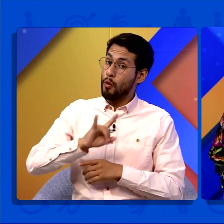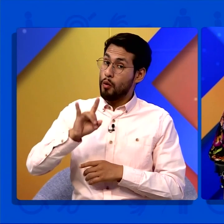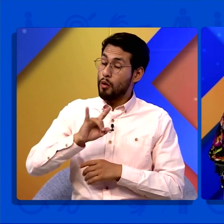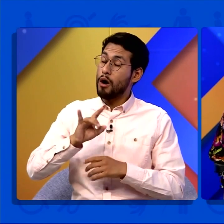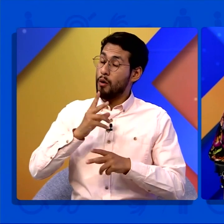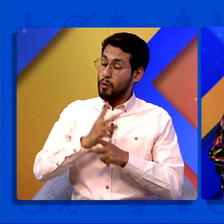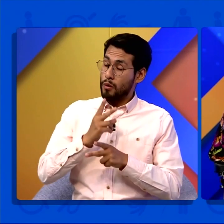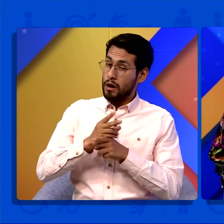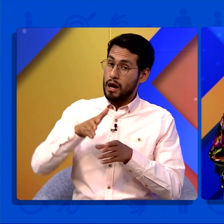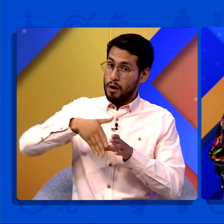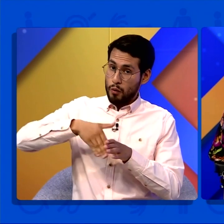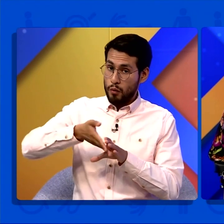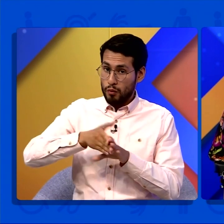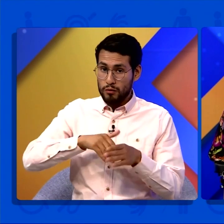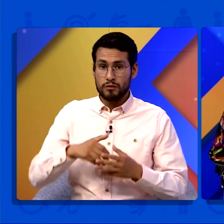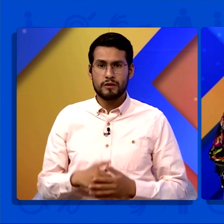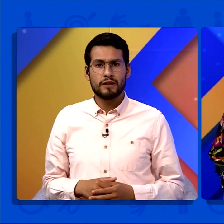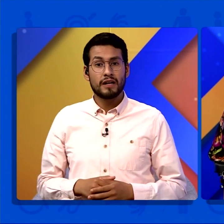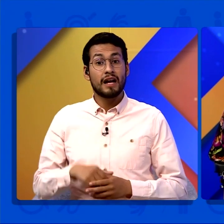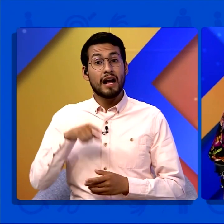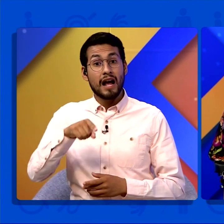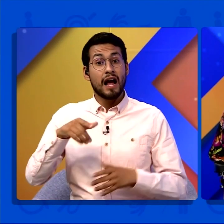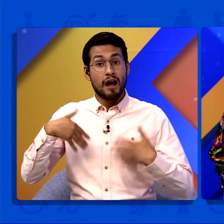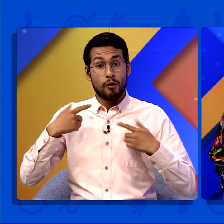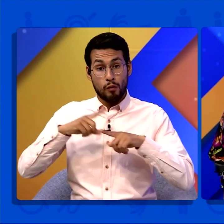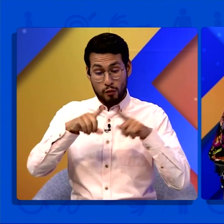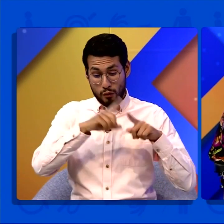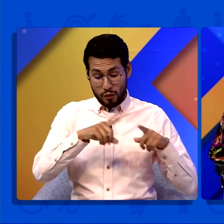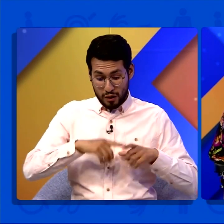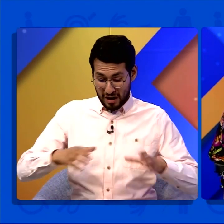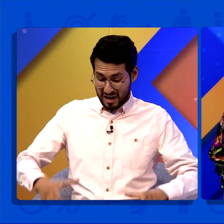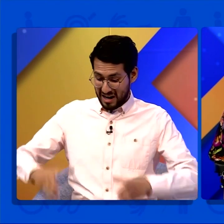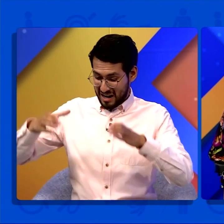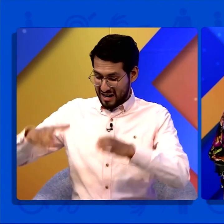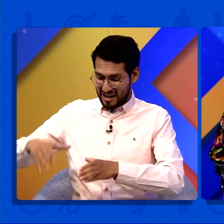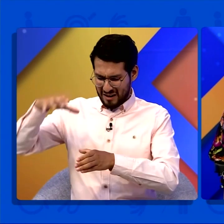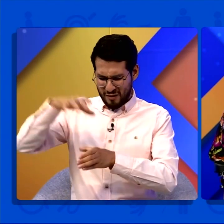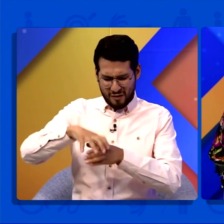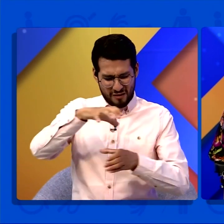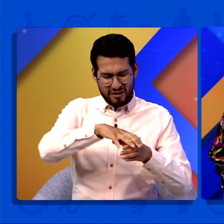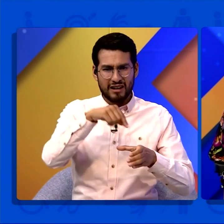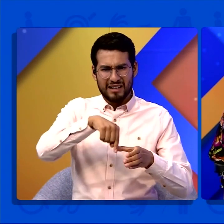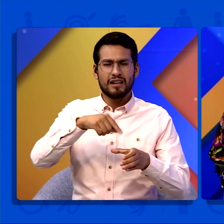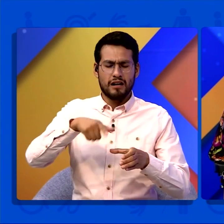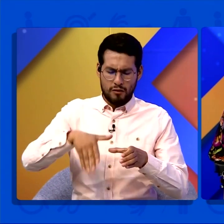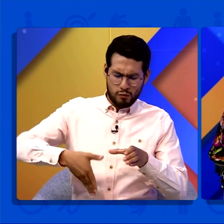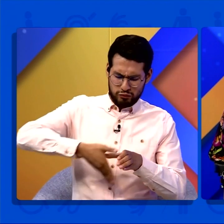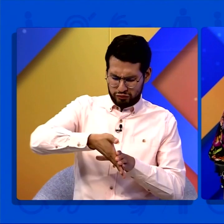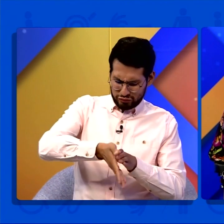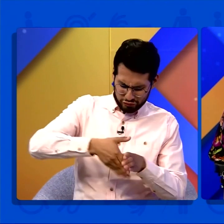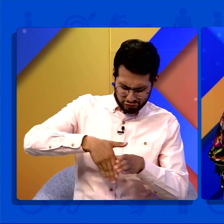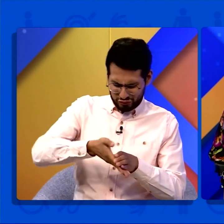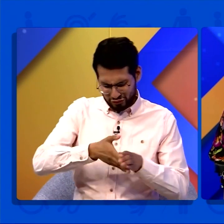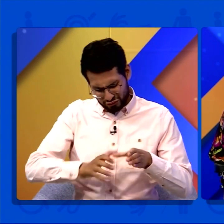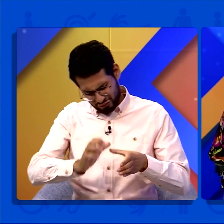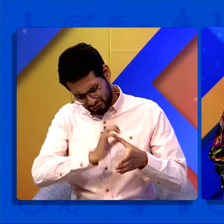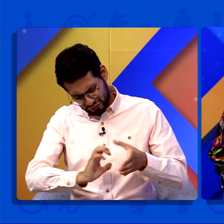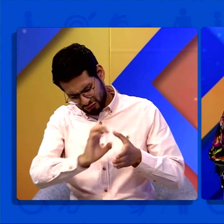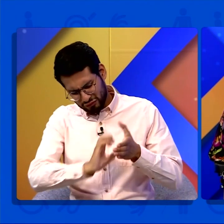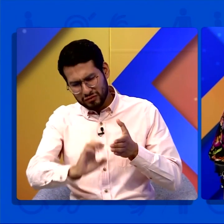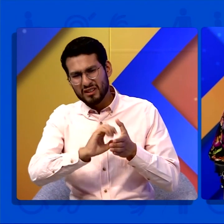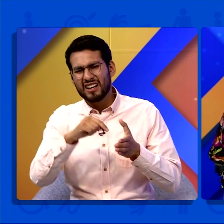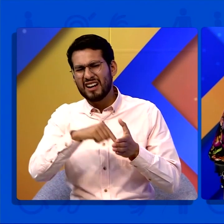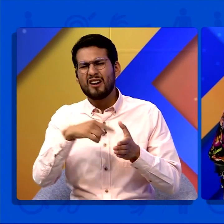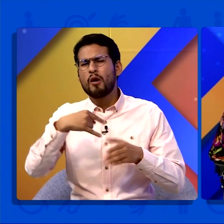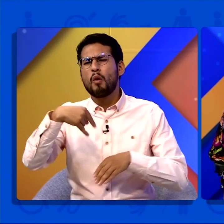humano Y actividades diarias Frota bien Las paredes De los recipientes Con una esponja O escobilla A